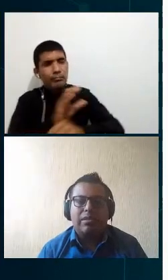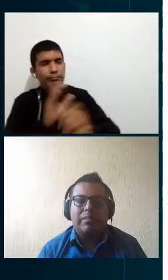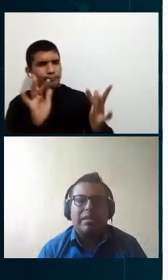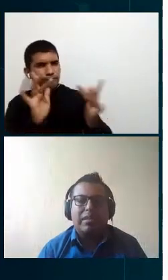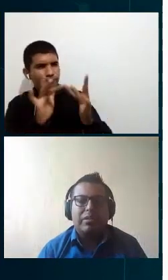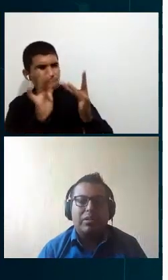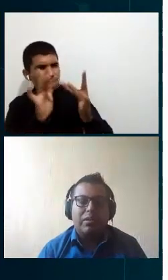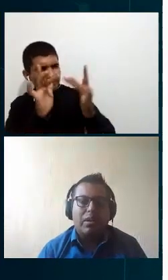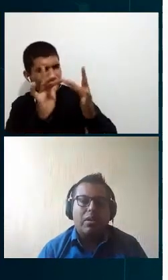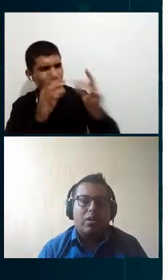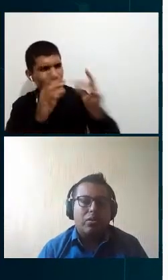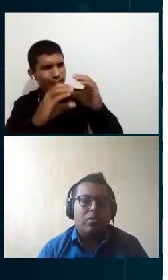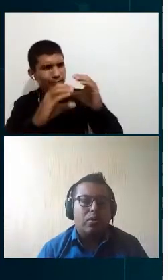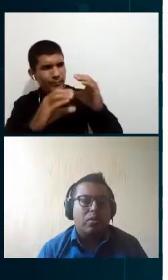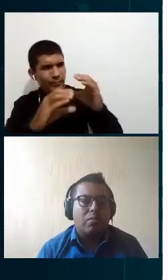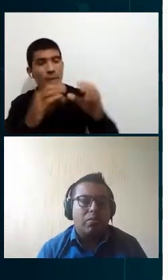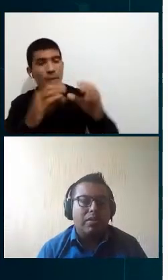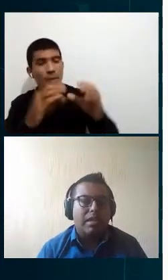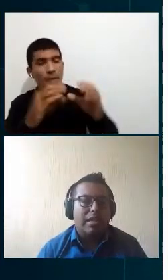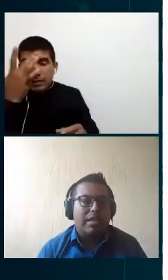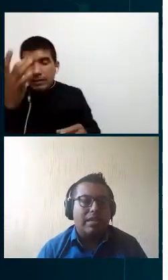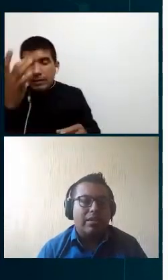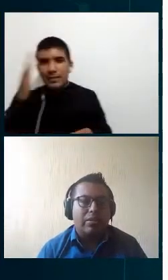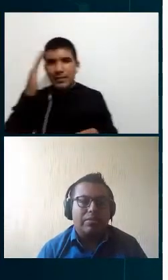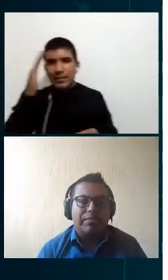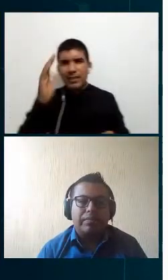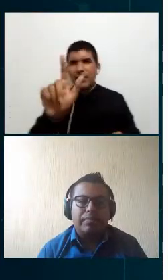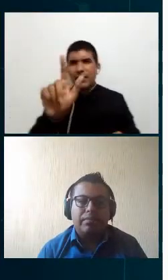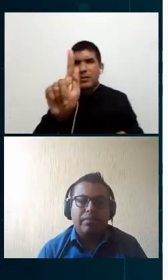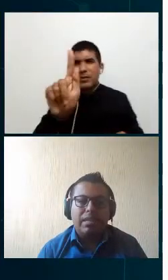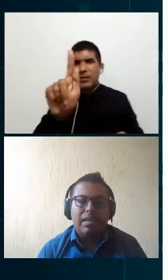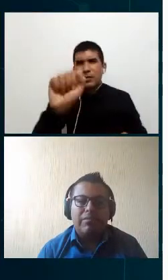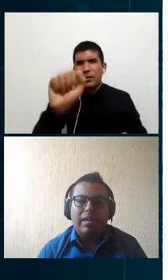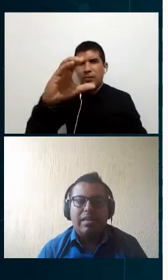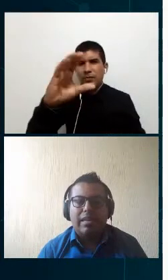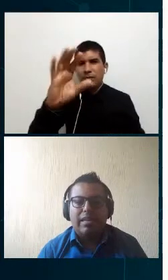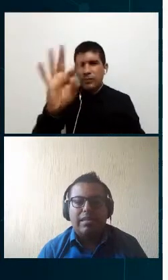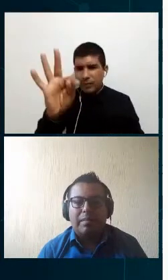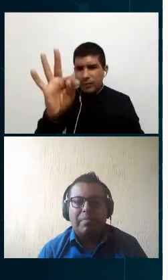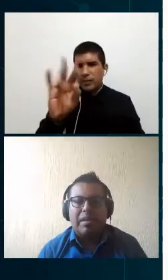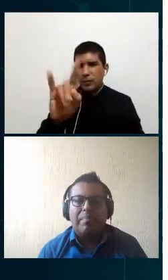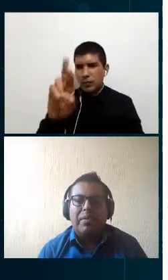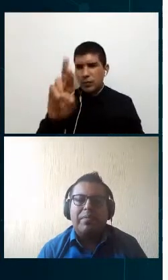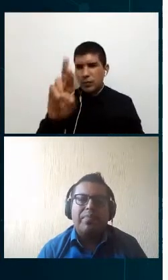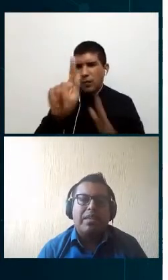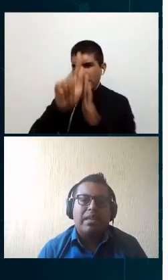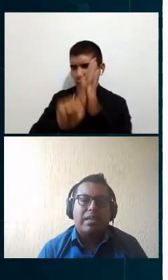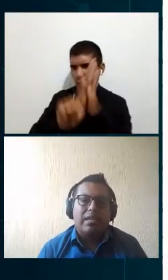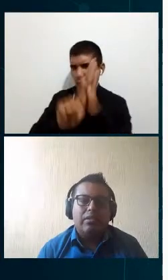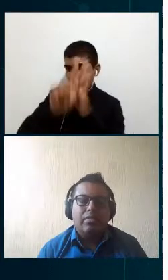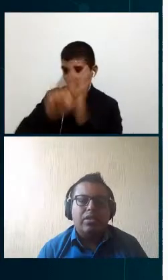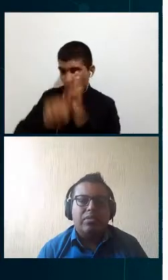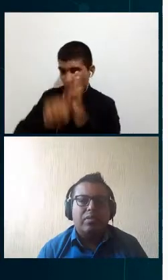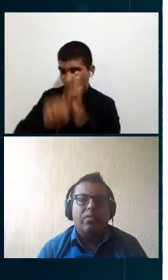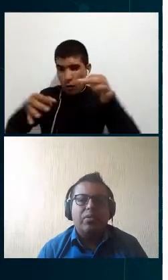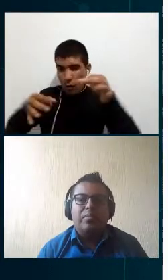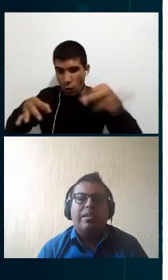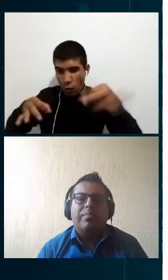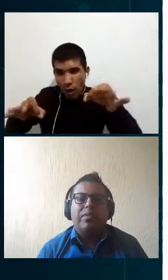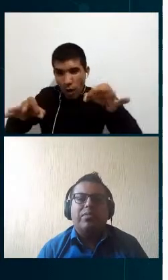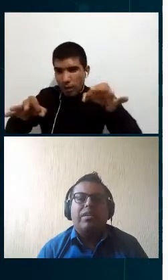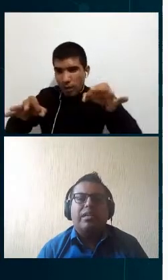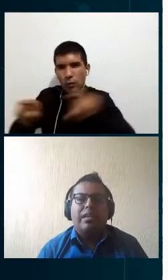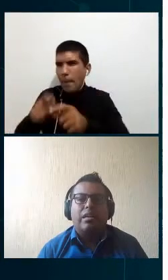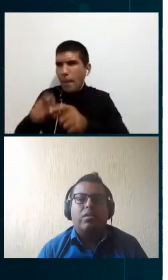y nuestro sistema de gestión se usó un bus de integración el cual es SAP IPO esto nos ayudó